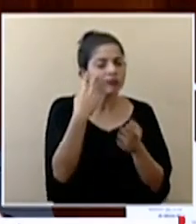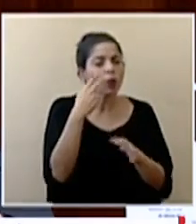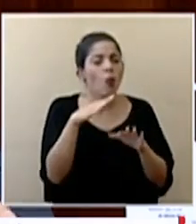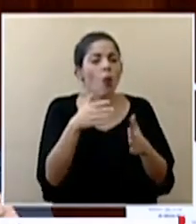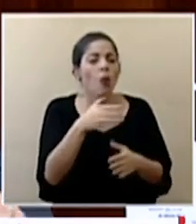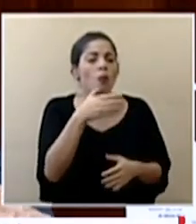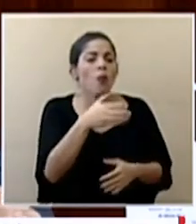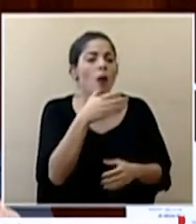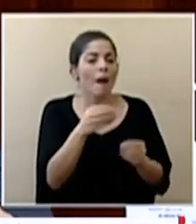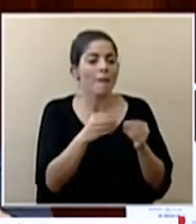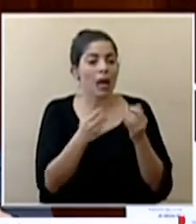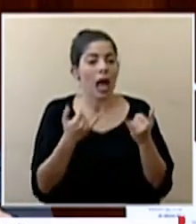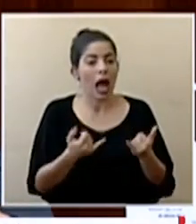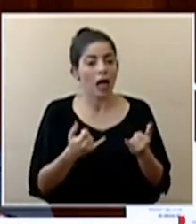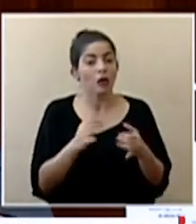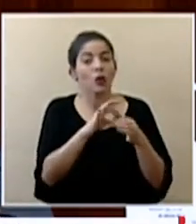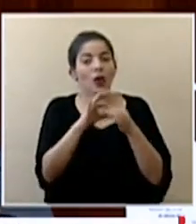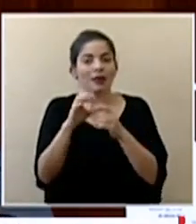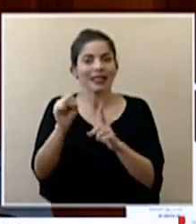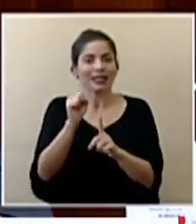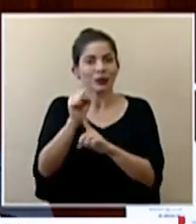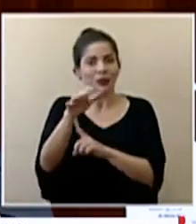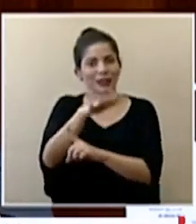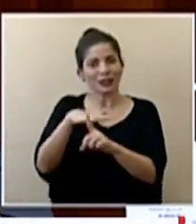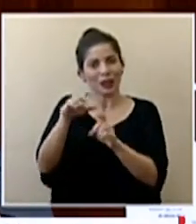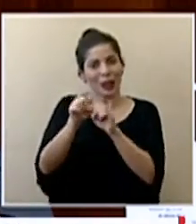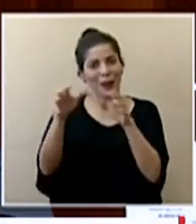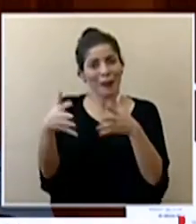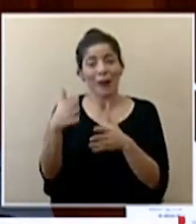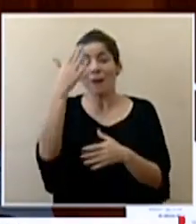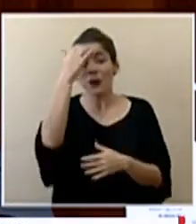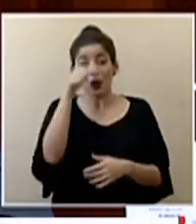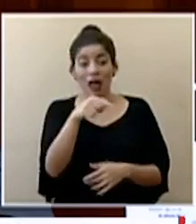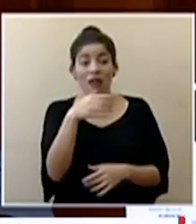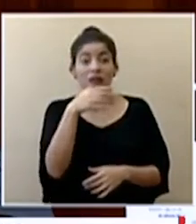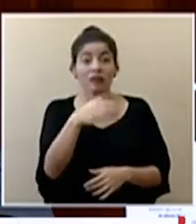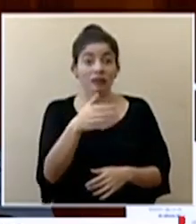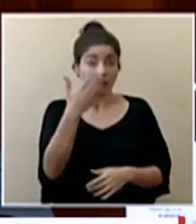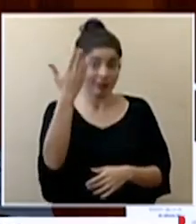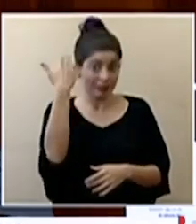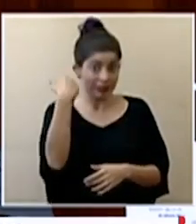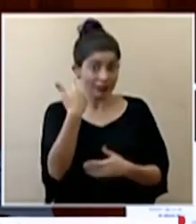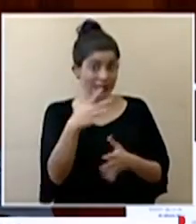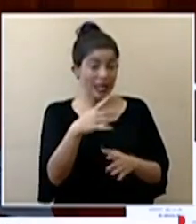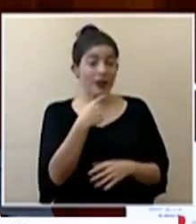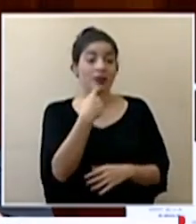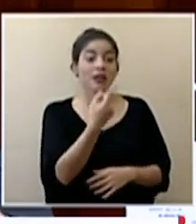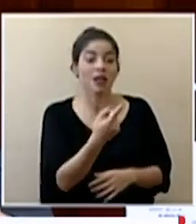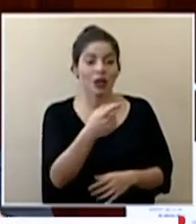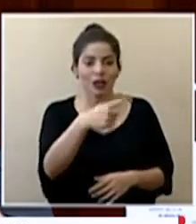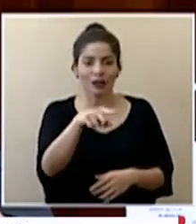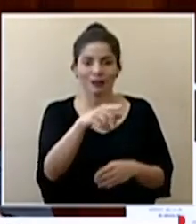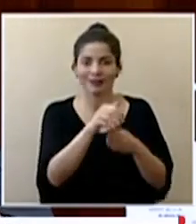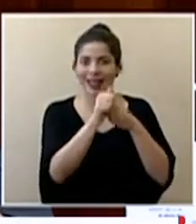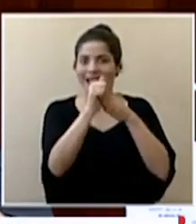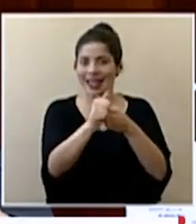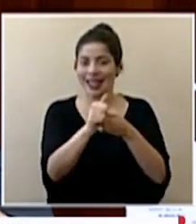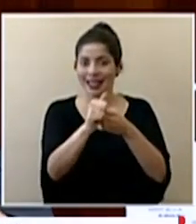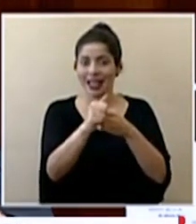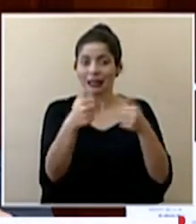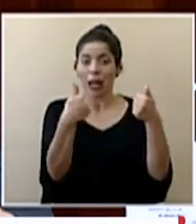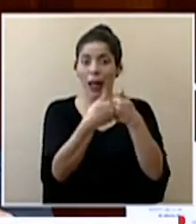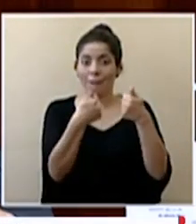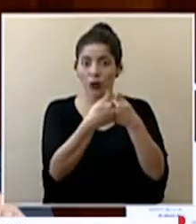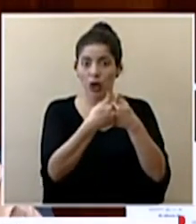actualizadas al momento epidemiológico porque esa recomendación que se dio en su momento a los dirigentes del